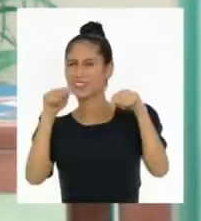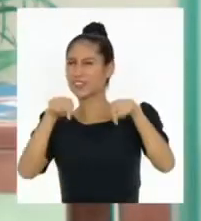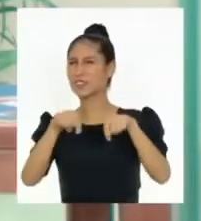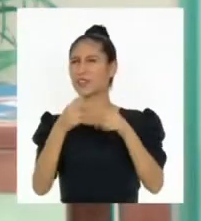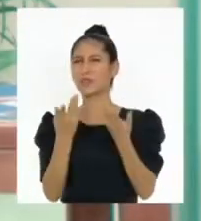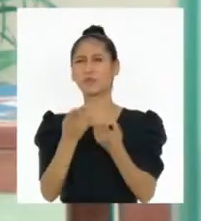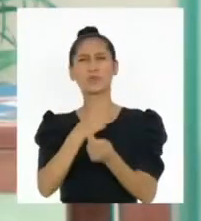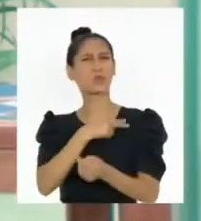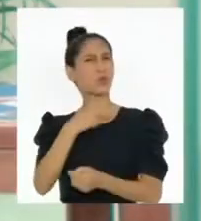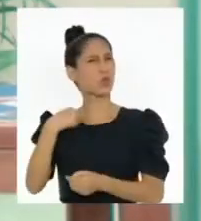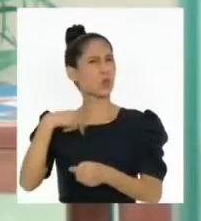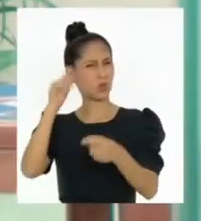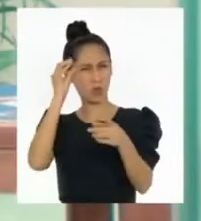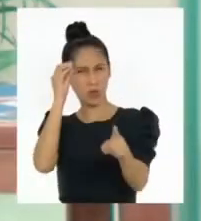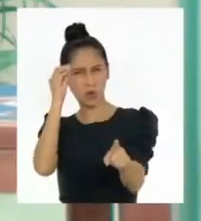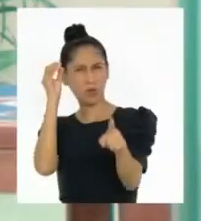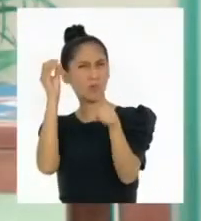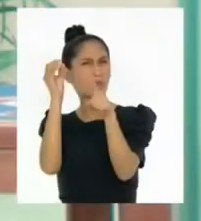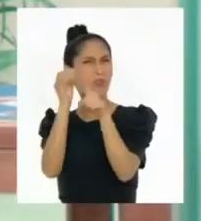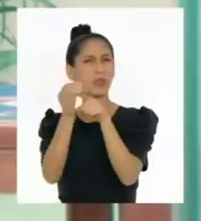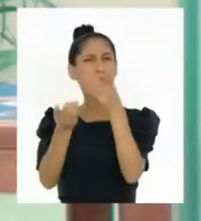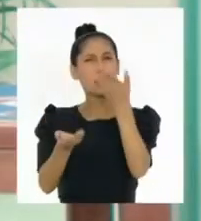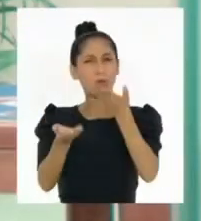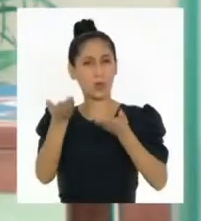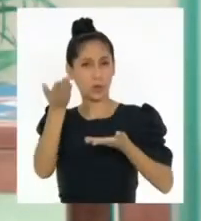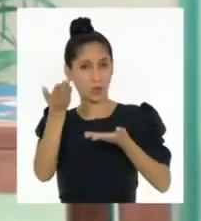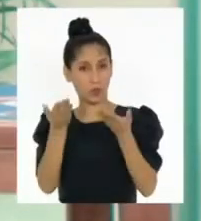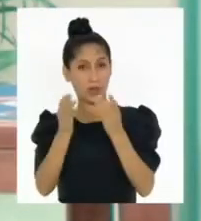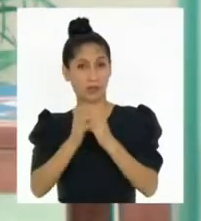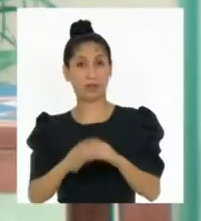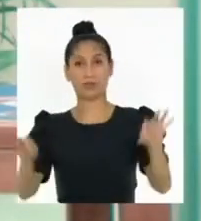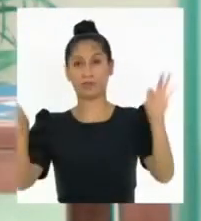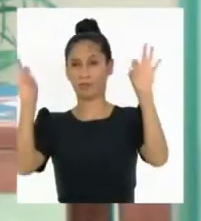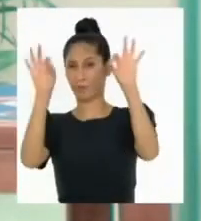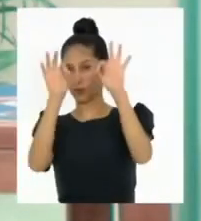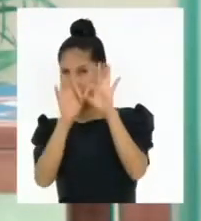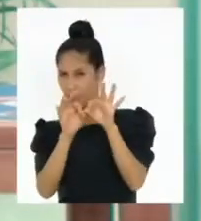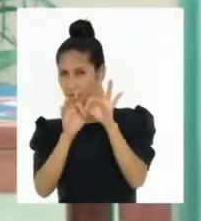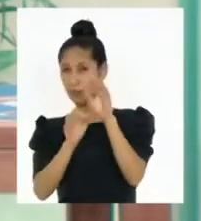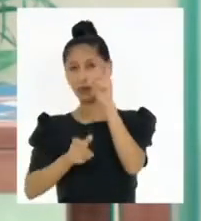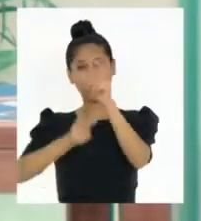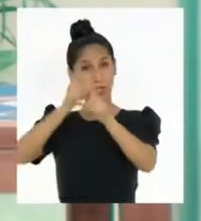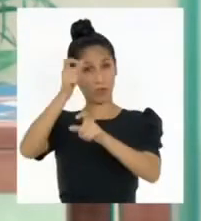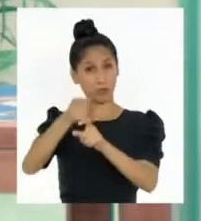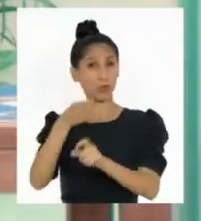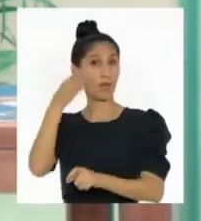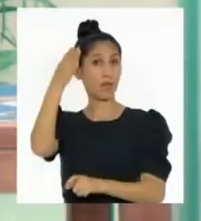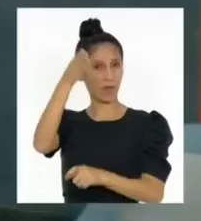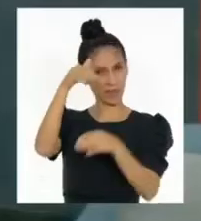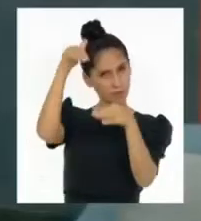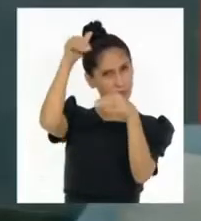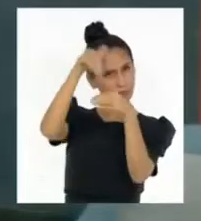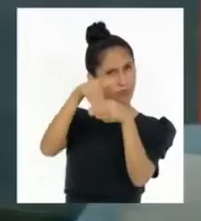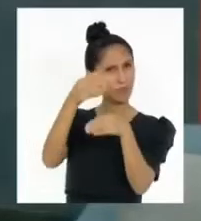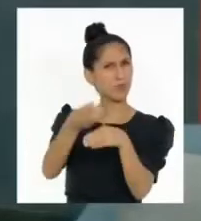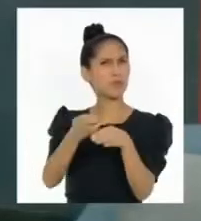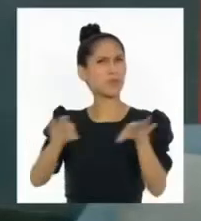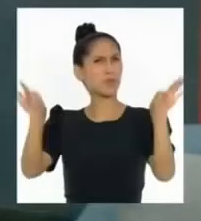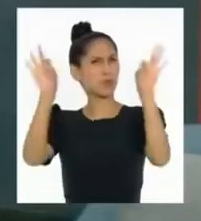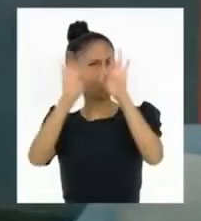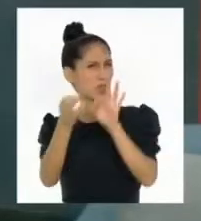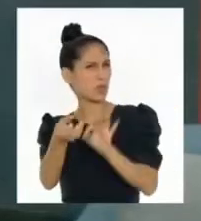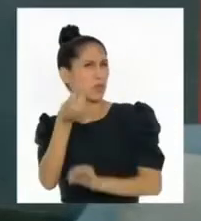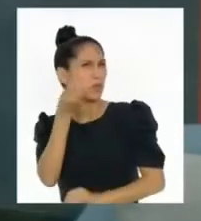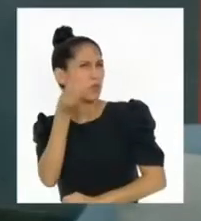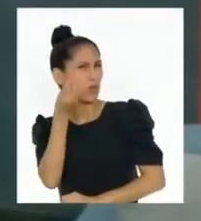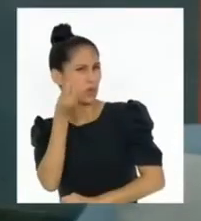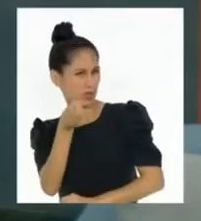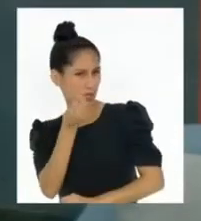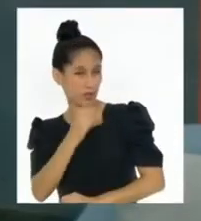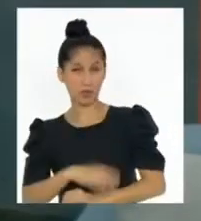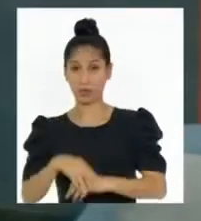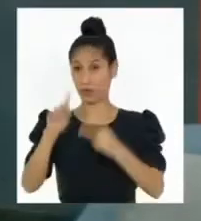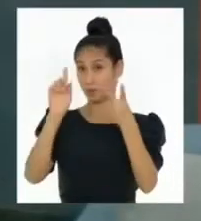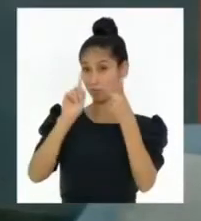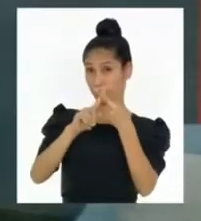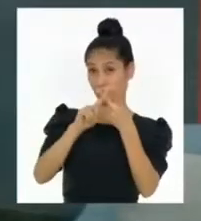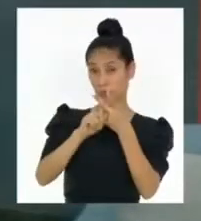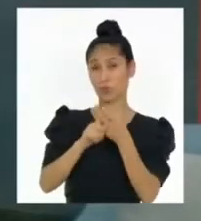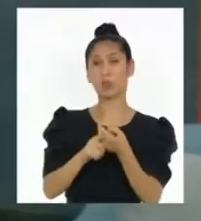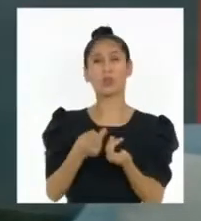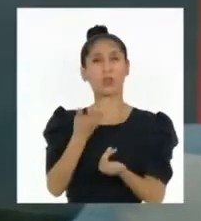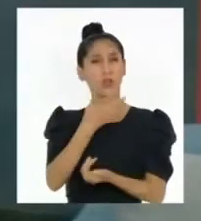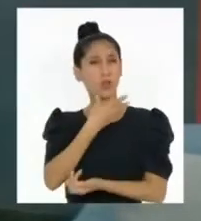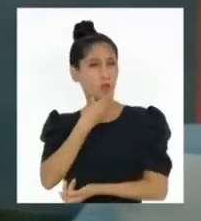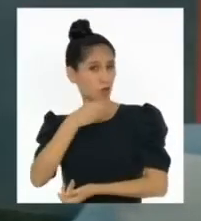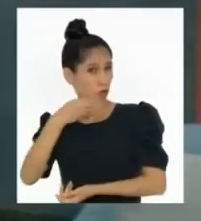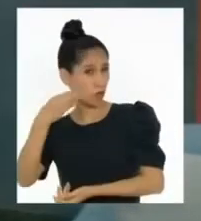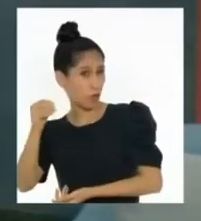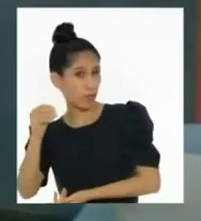objetivo de hoy es conocer sobre la importancia de la participación ciudadana en los procesos electorales. ¿Crees que las y los estudiantes de Quinto ya